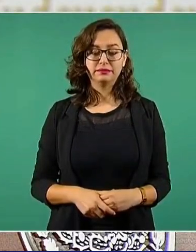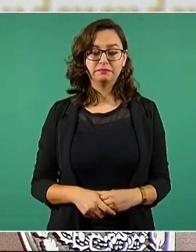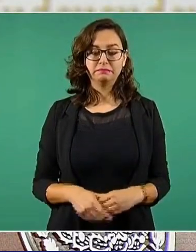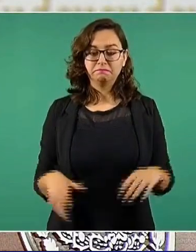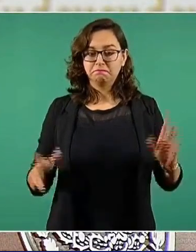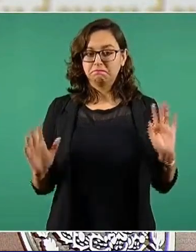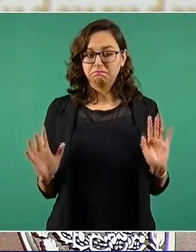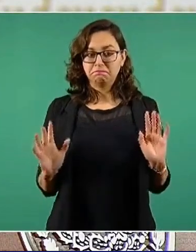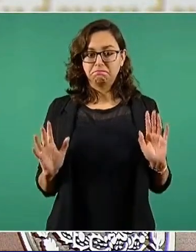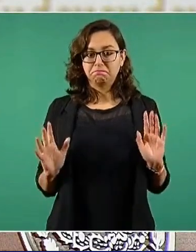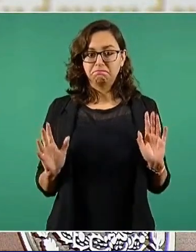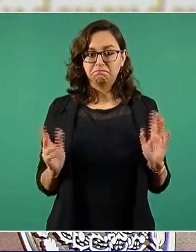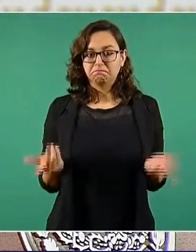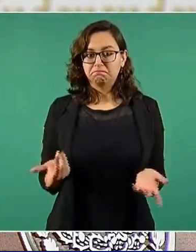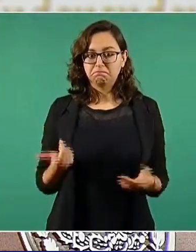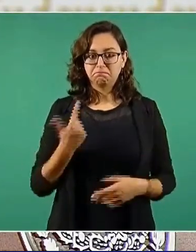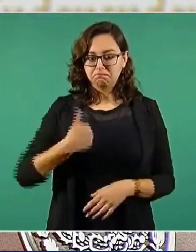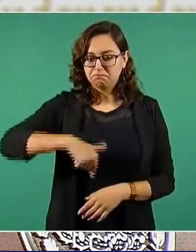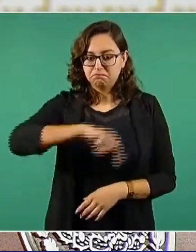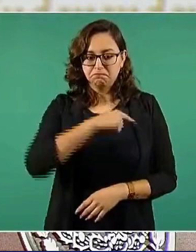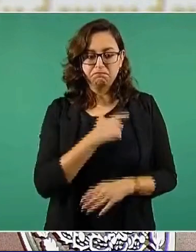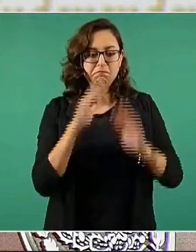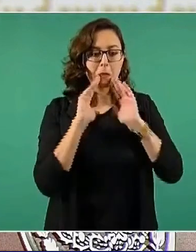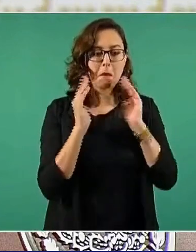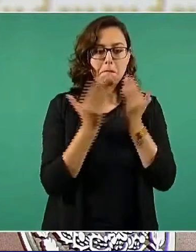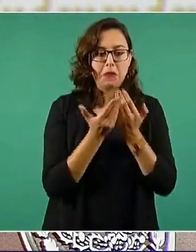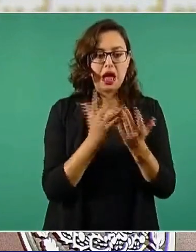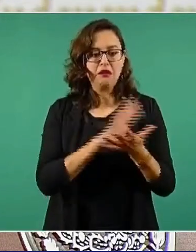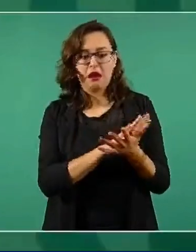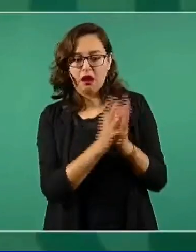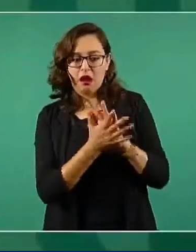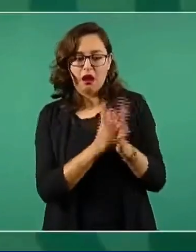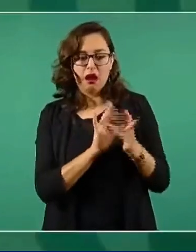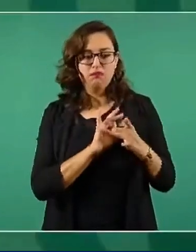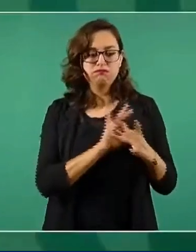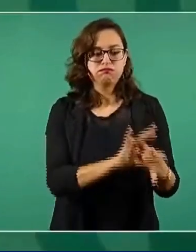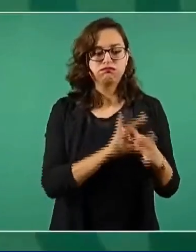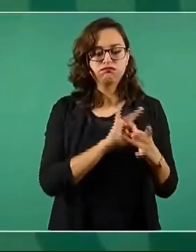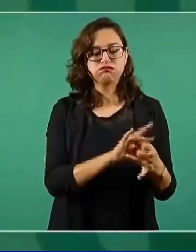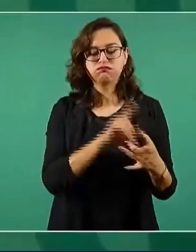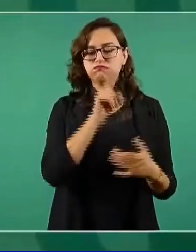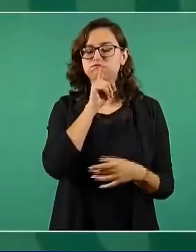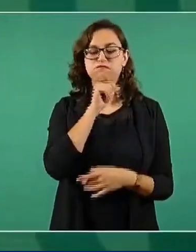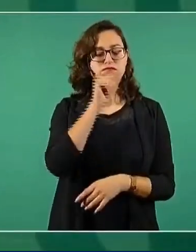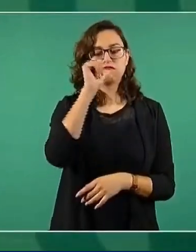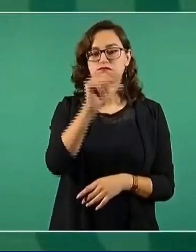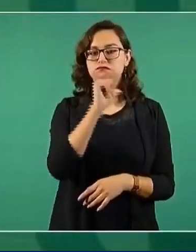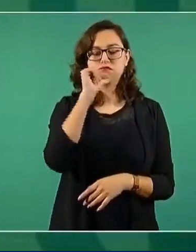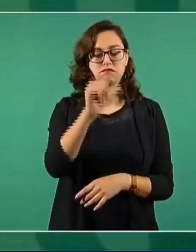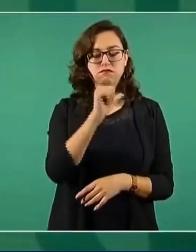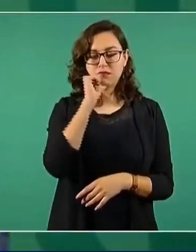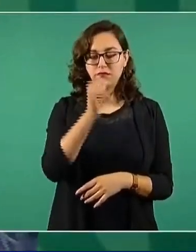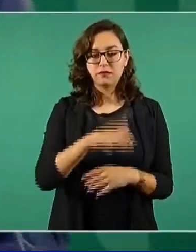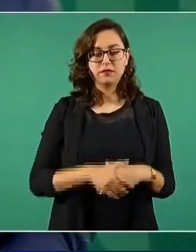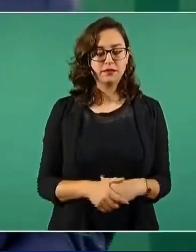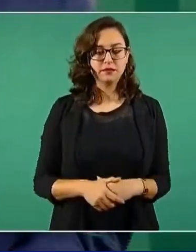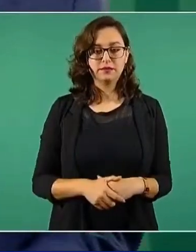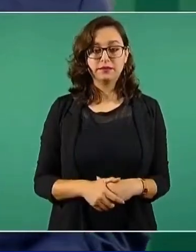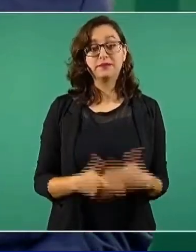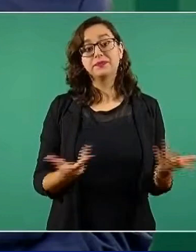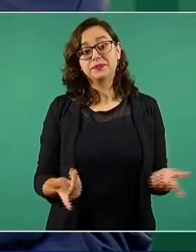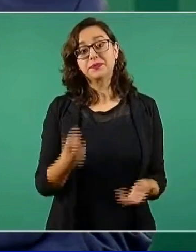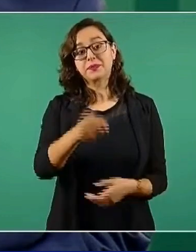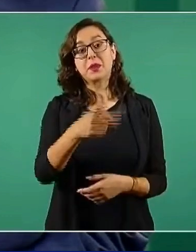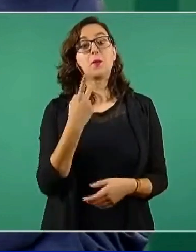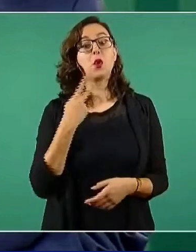Nosotros no establecemos relaciones de complicidad ni con la delincuencia organizada, ni